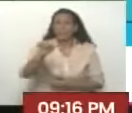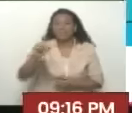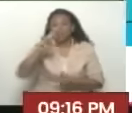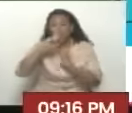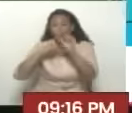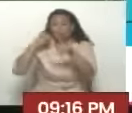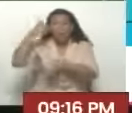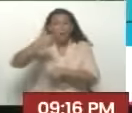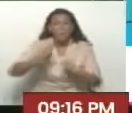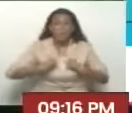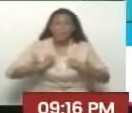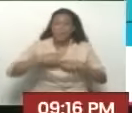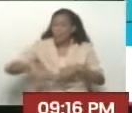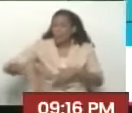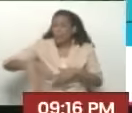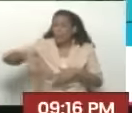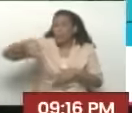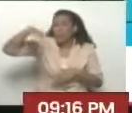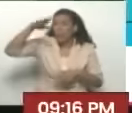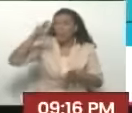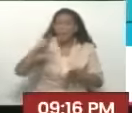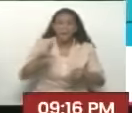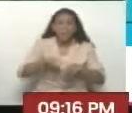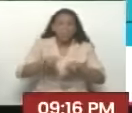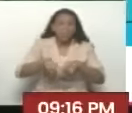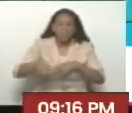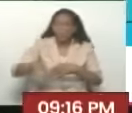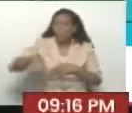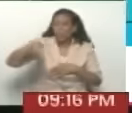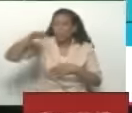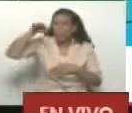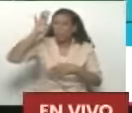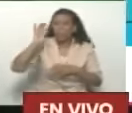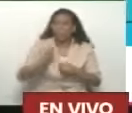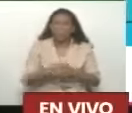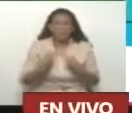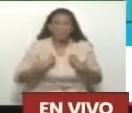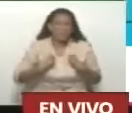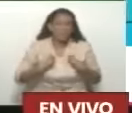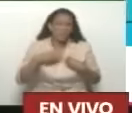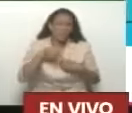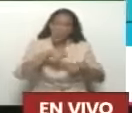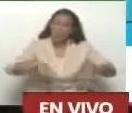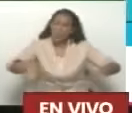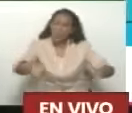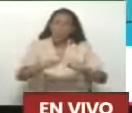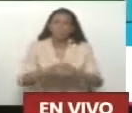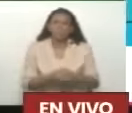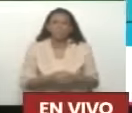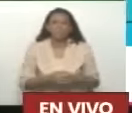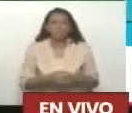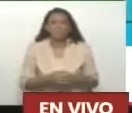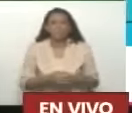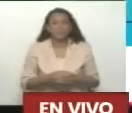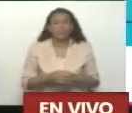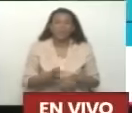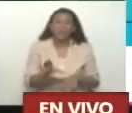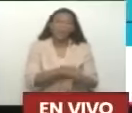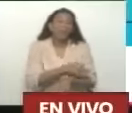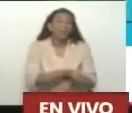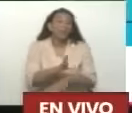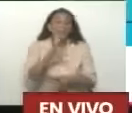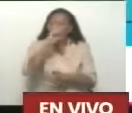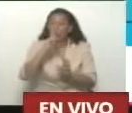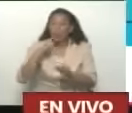toda la vida. ¿Como la canción? Como la canción, toda la vida. Toda la vida... ¿Cómo es Escalona la canción? Toda